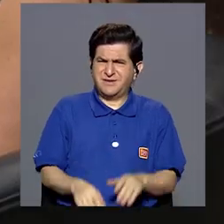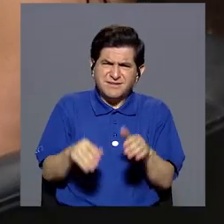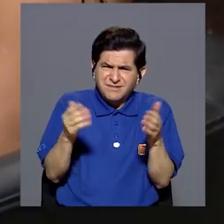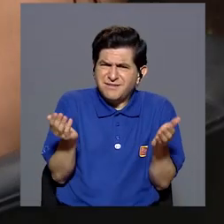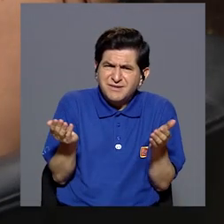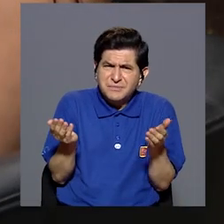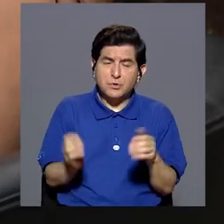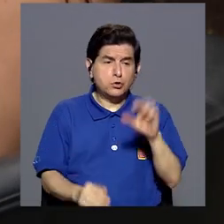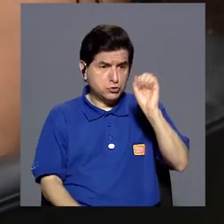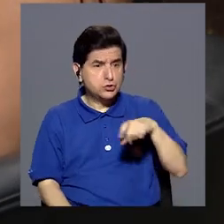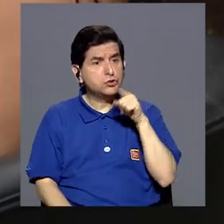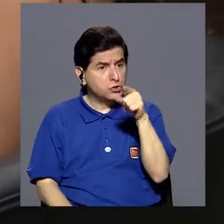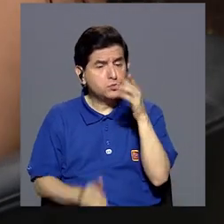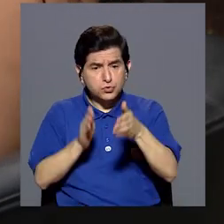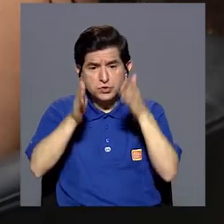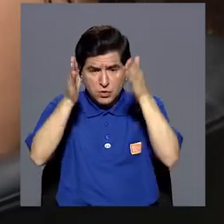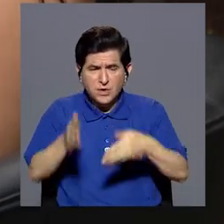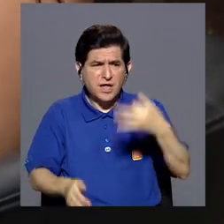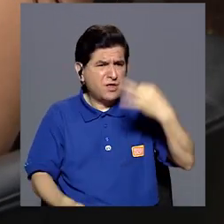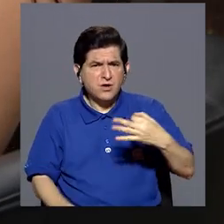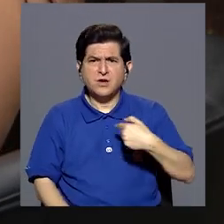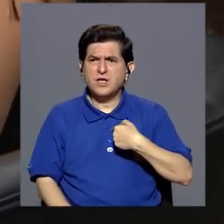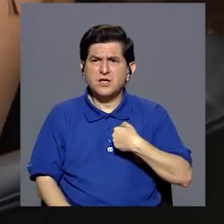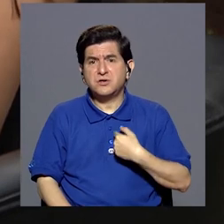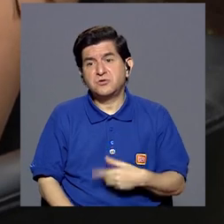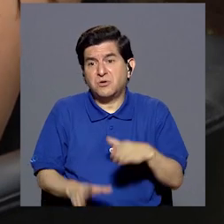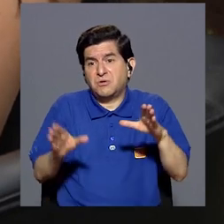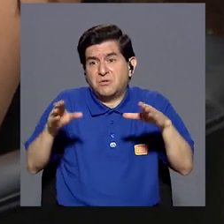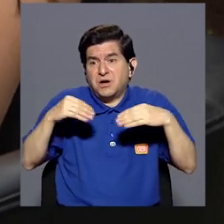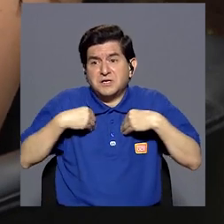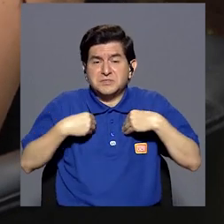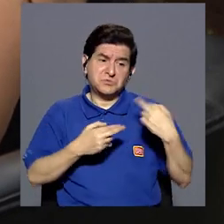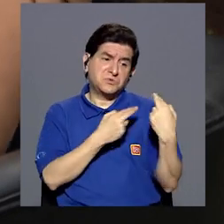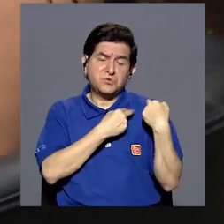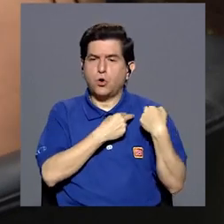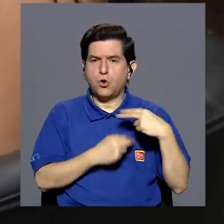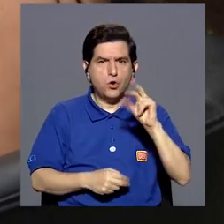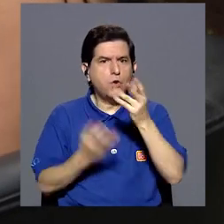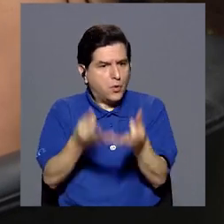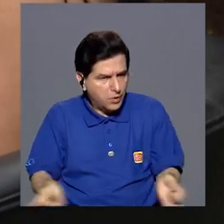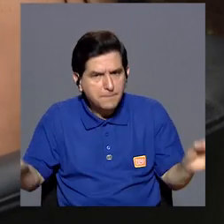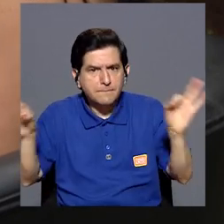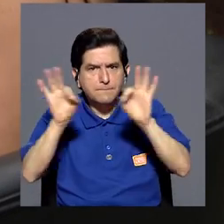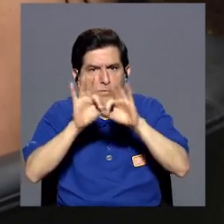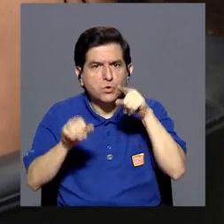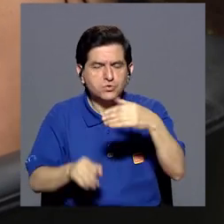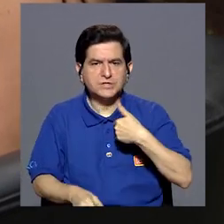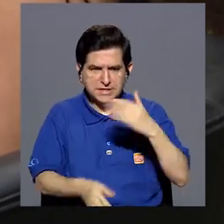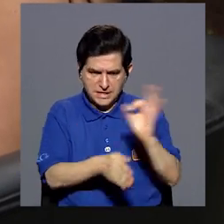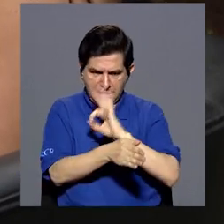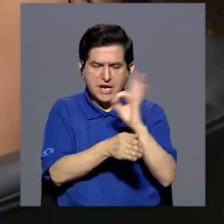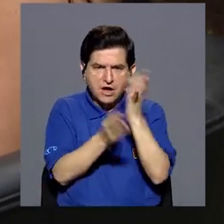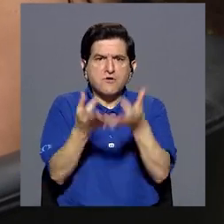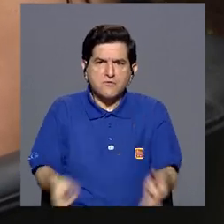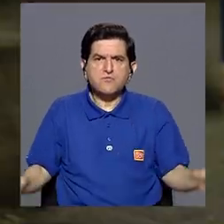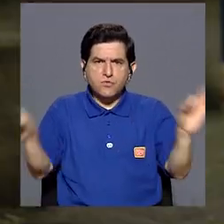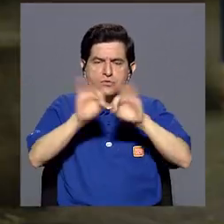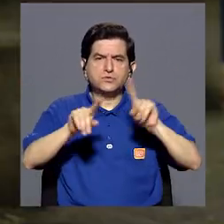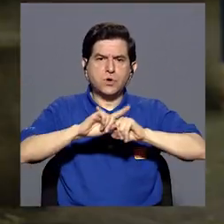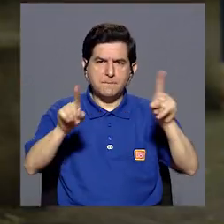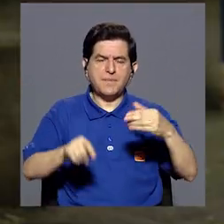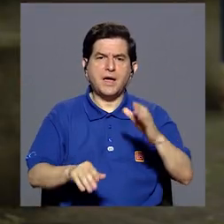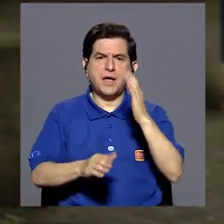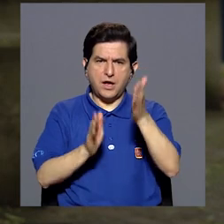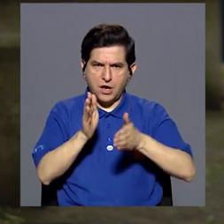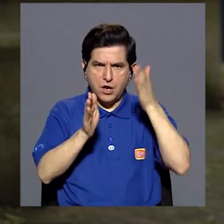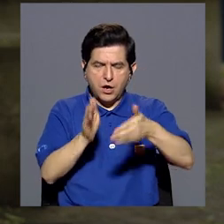¿cómo? Sí, sos un cuidador informal. ¿Y eso qué? ¿Yo hago lo que me toca? No, eso es importante. Tienes una función muy importante, pero también